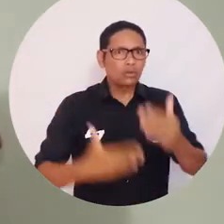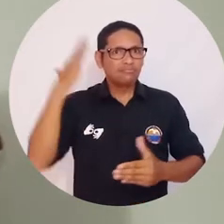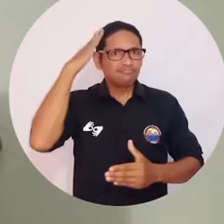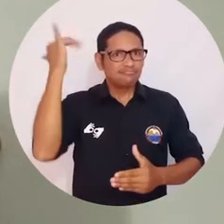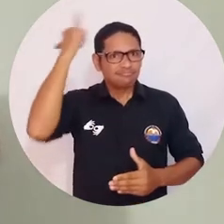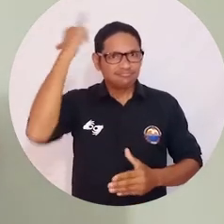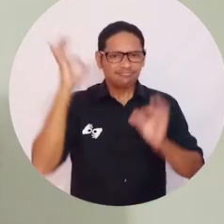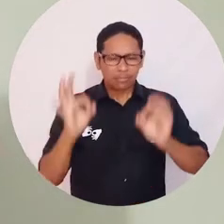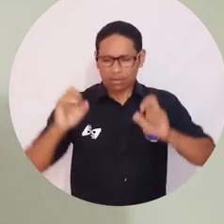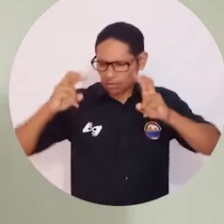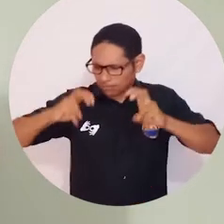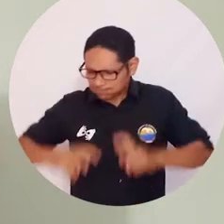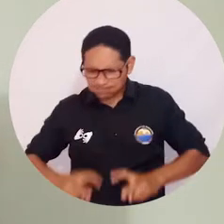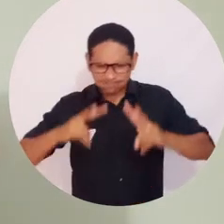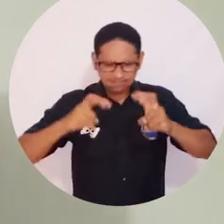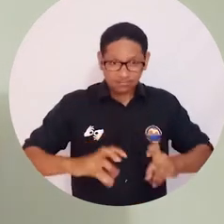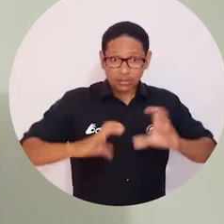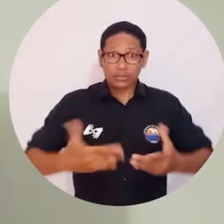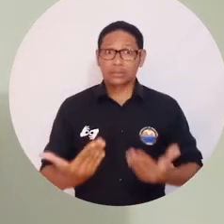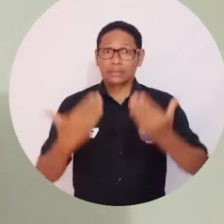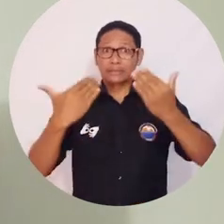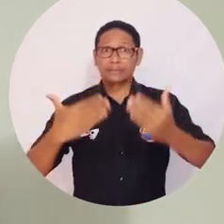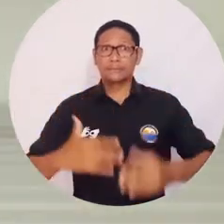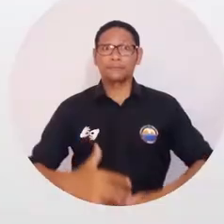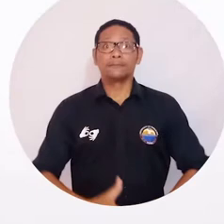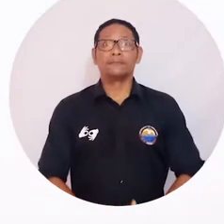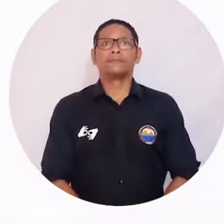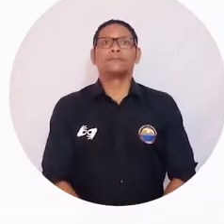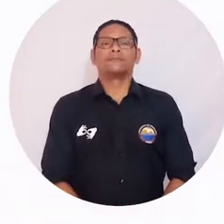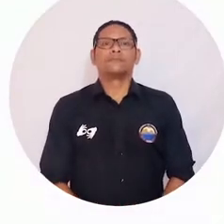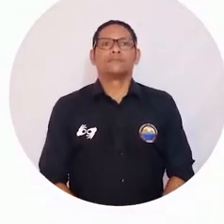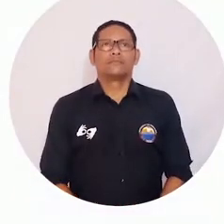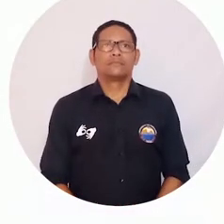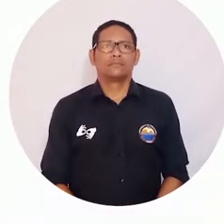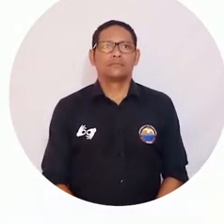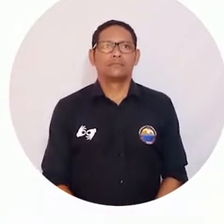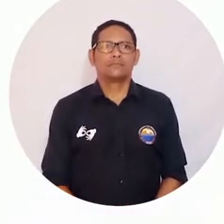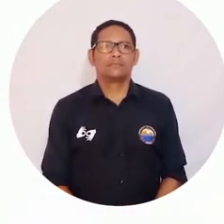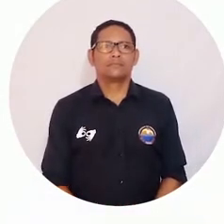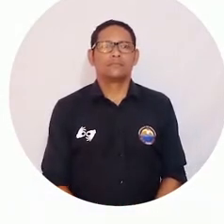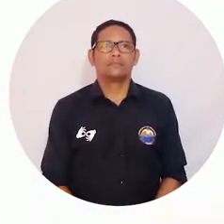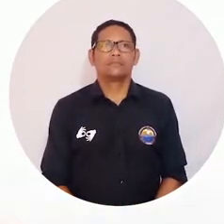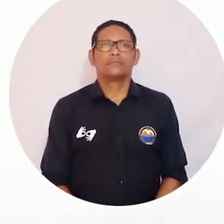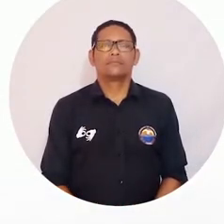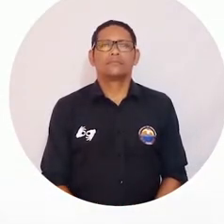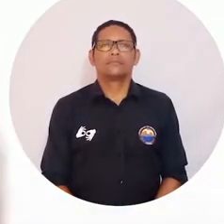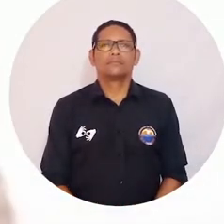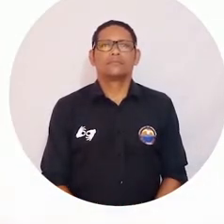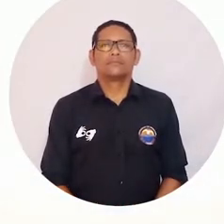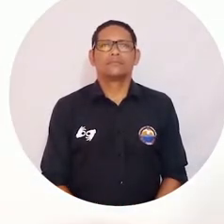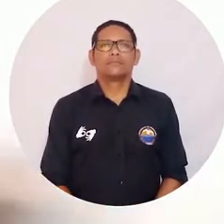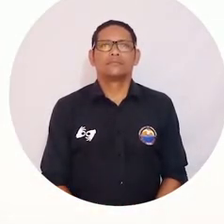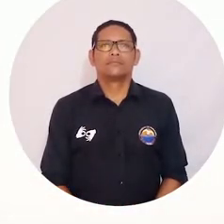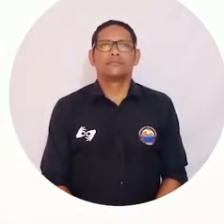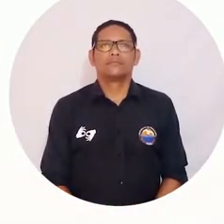académicos y con la investigación desde las aulas de clase. Les deseo un 100% de felicidad en la celebración de este